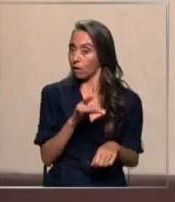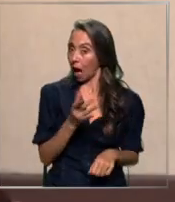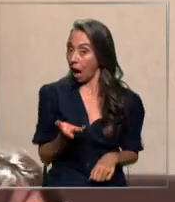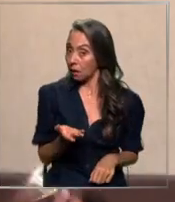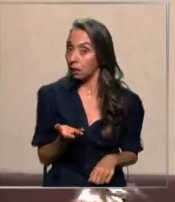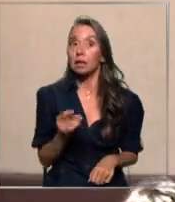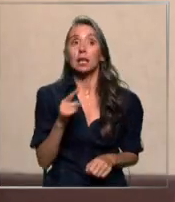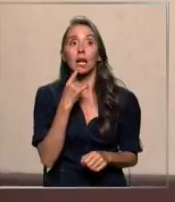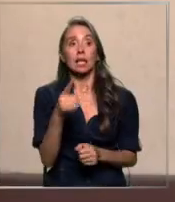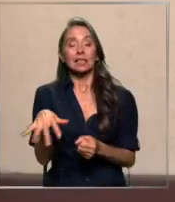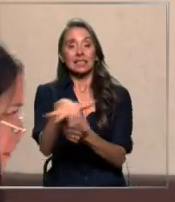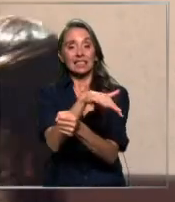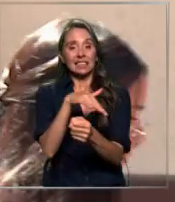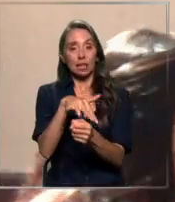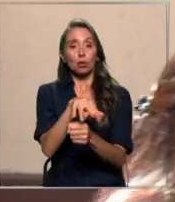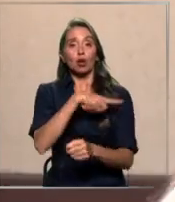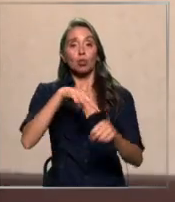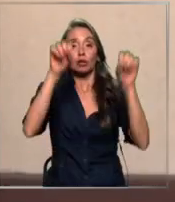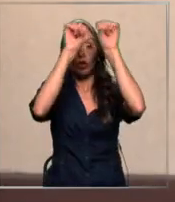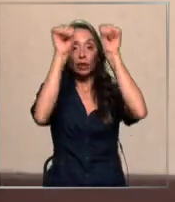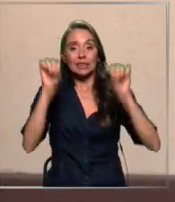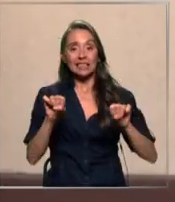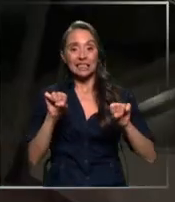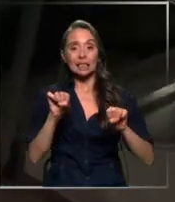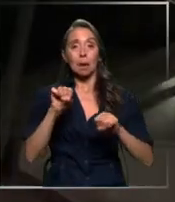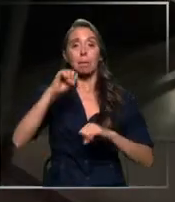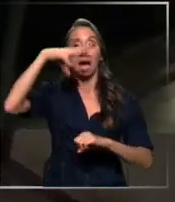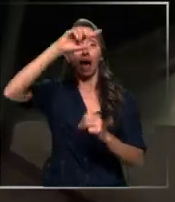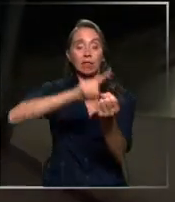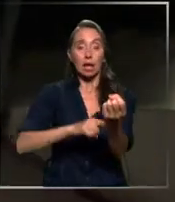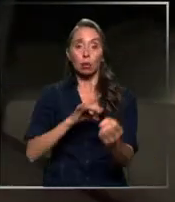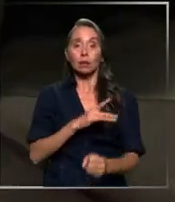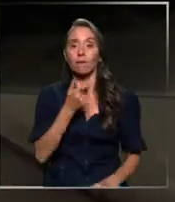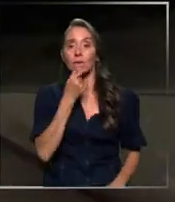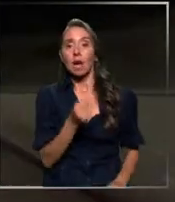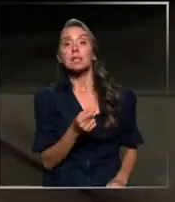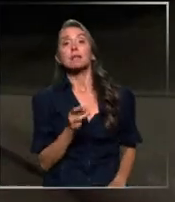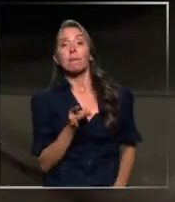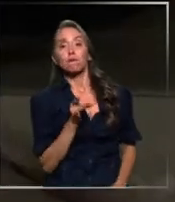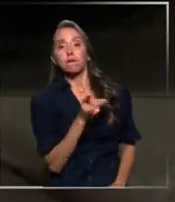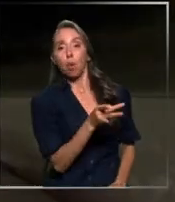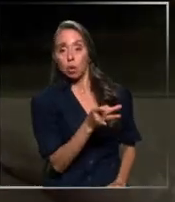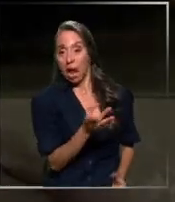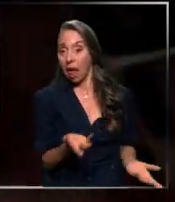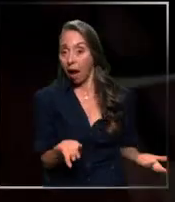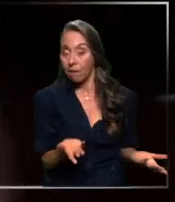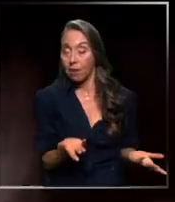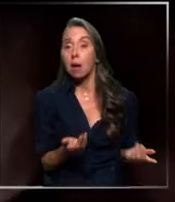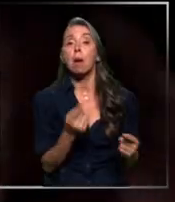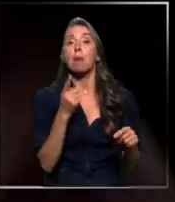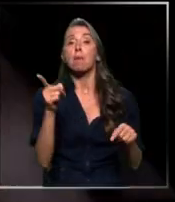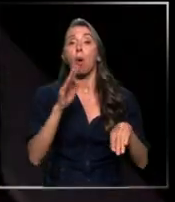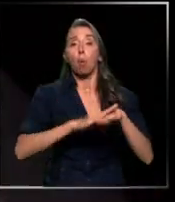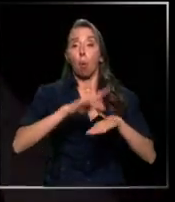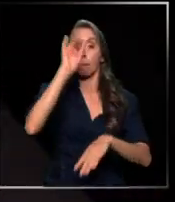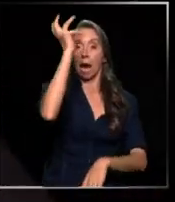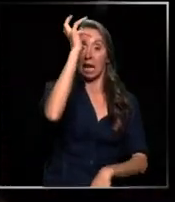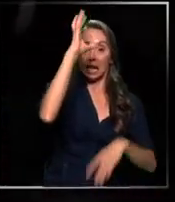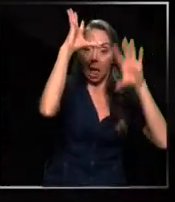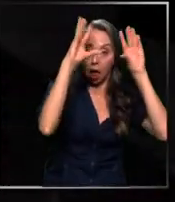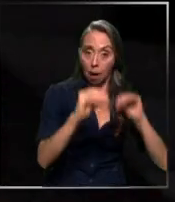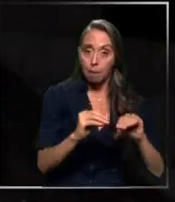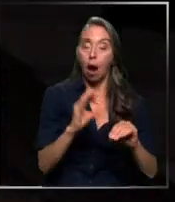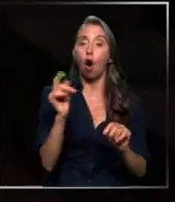Estamos en una situación donde nuestro sistema eléctrico tiene un alto grado de vulnerabilidad. Ya sea por eventos climáticos, por